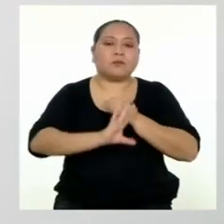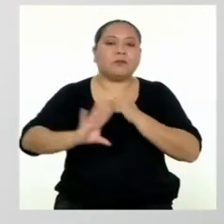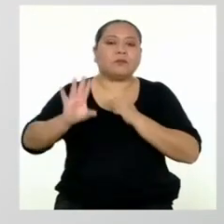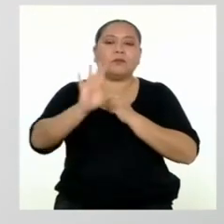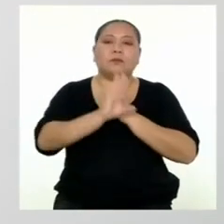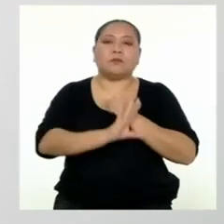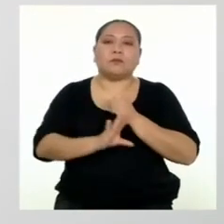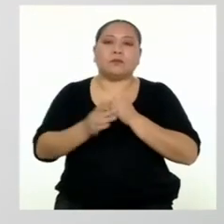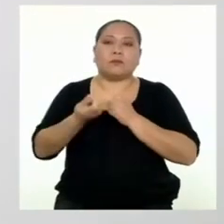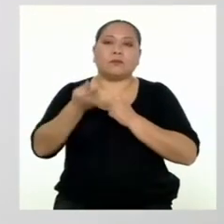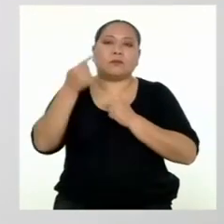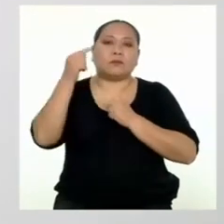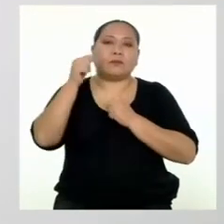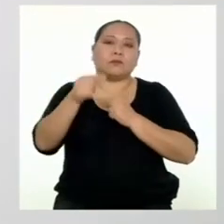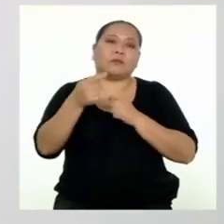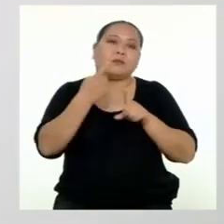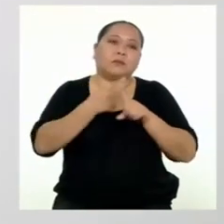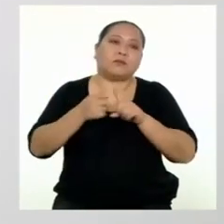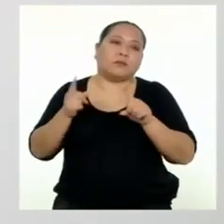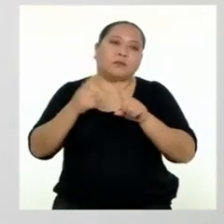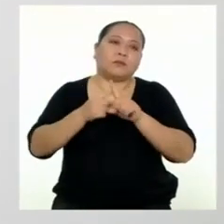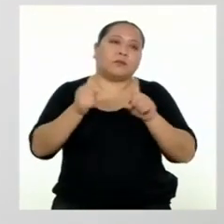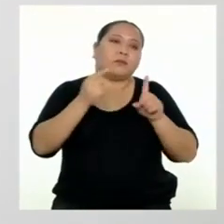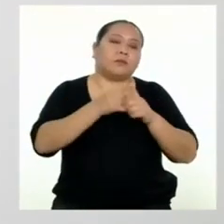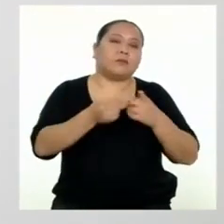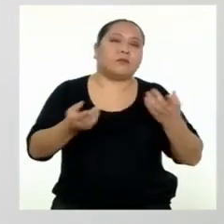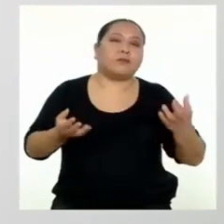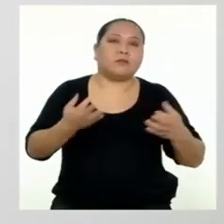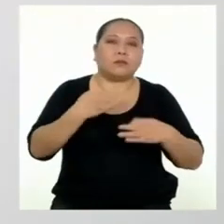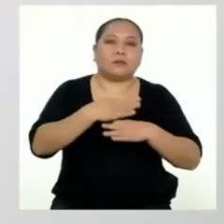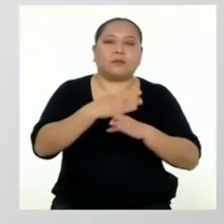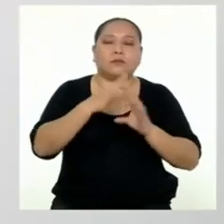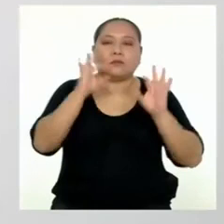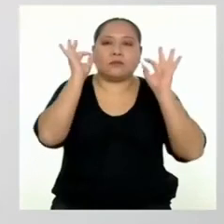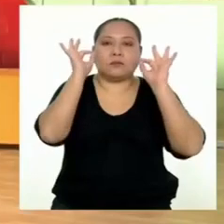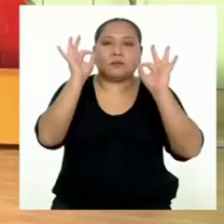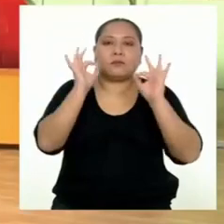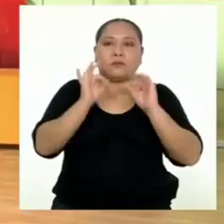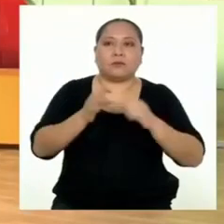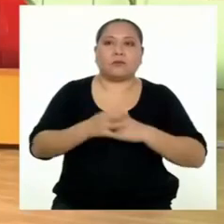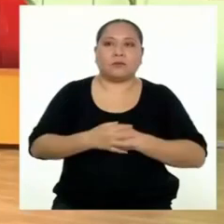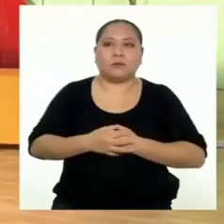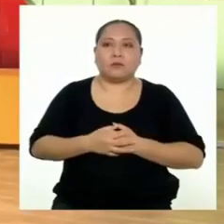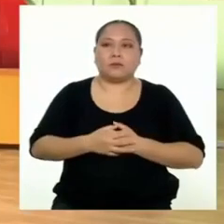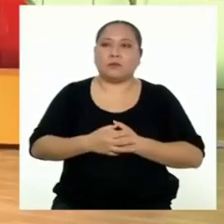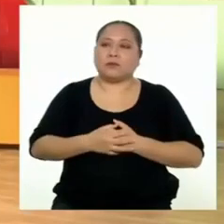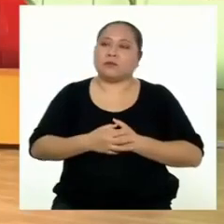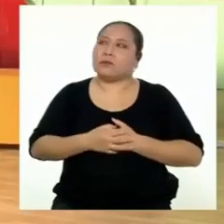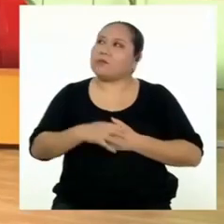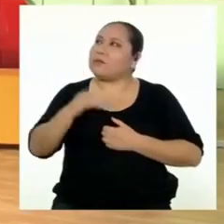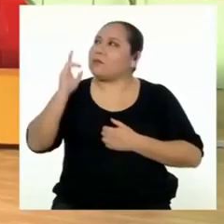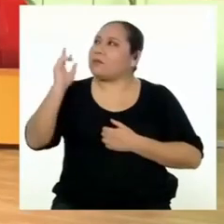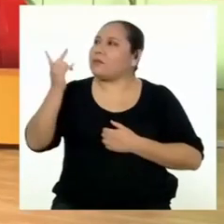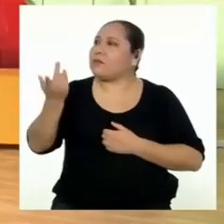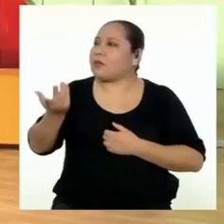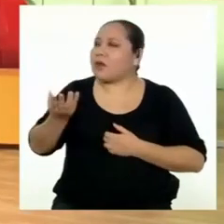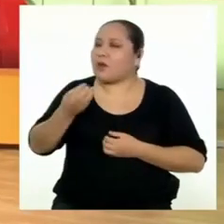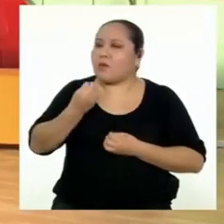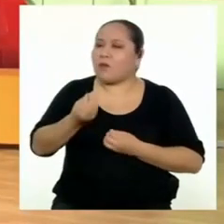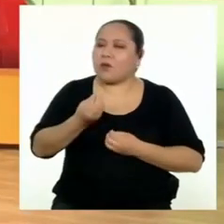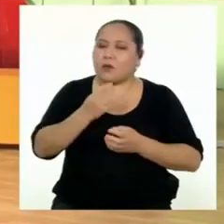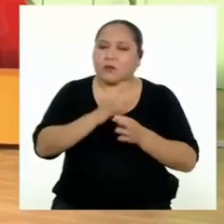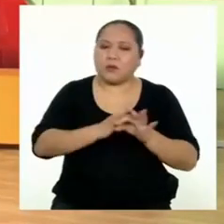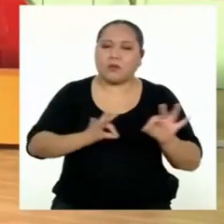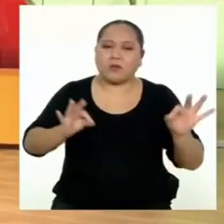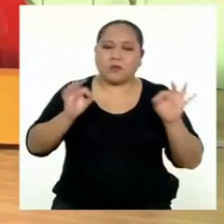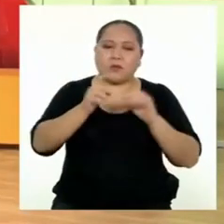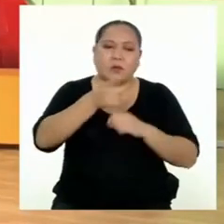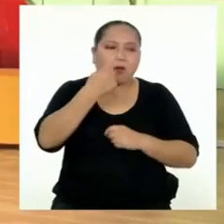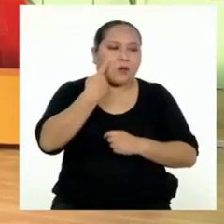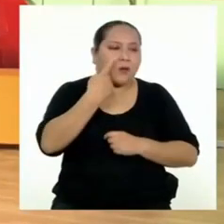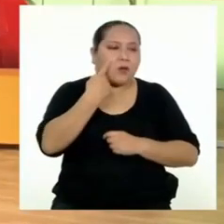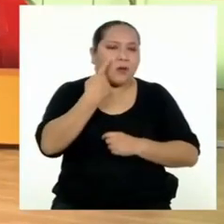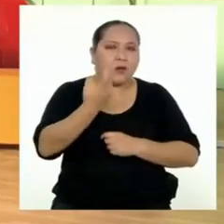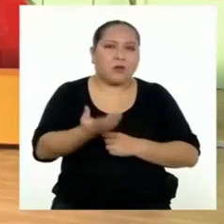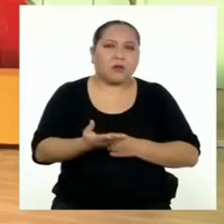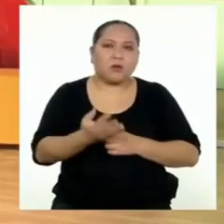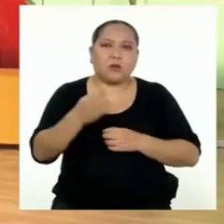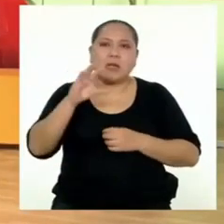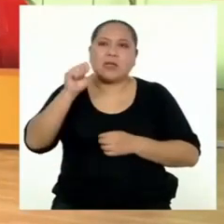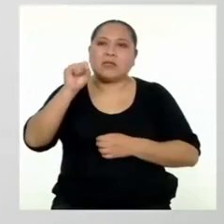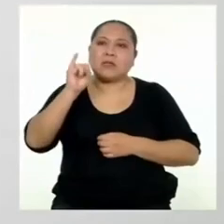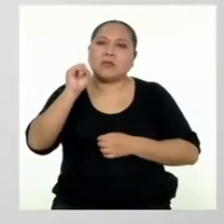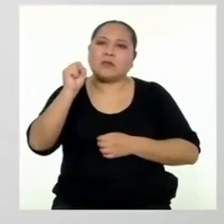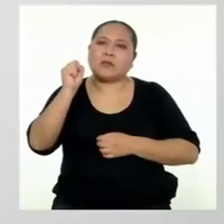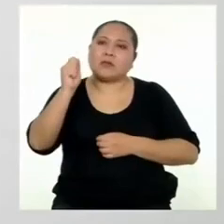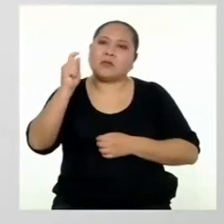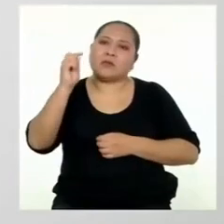protegernos frente a distintos tipos de riesgo. Profesora, ¿y por qué es tan importante que conozcamos nuestro